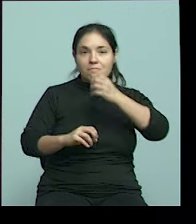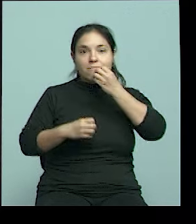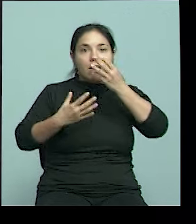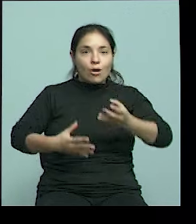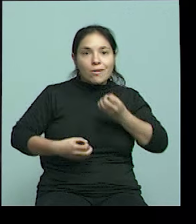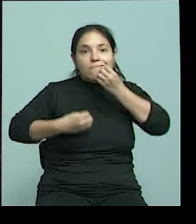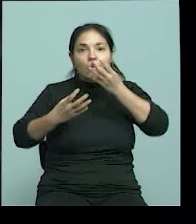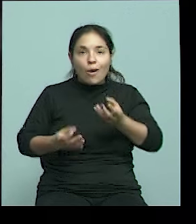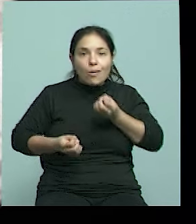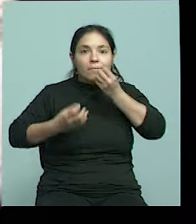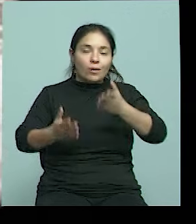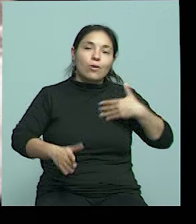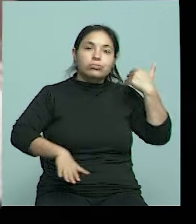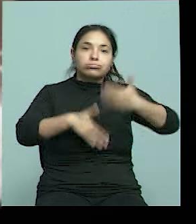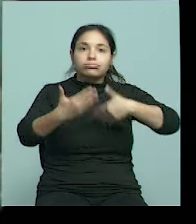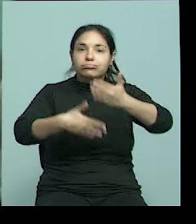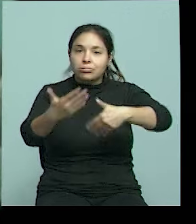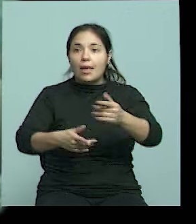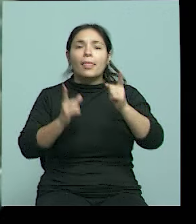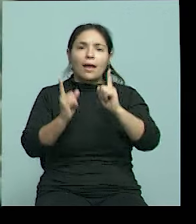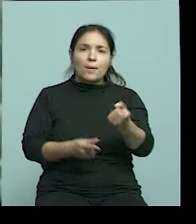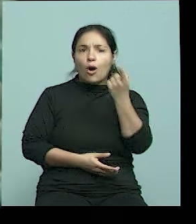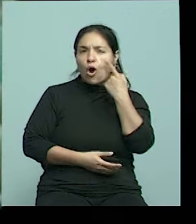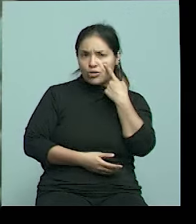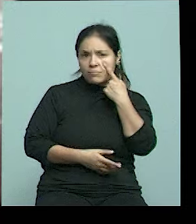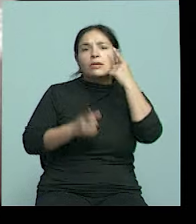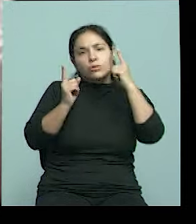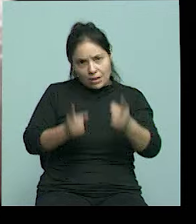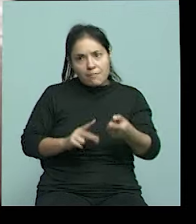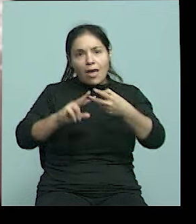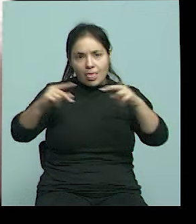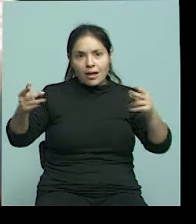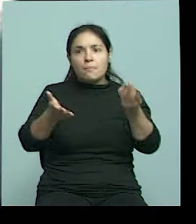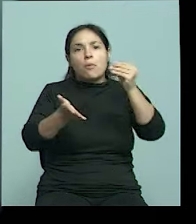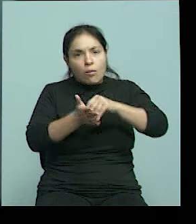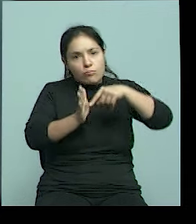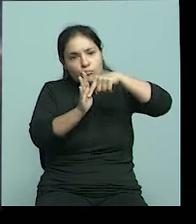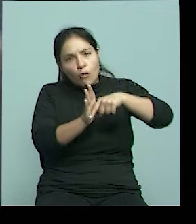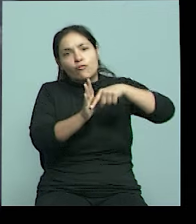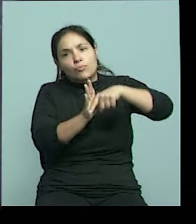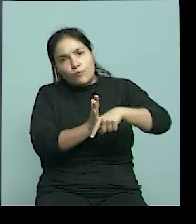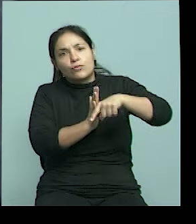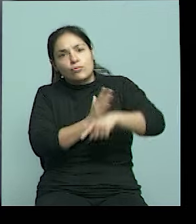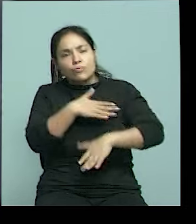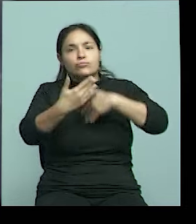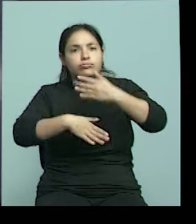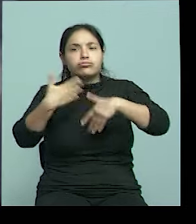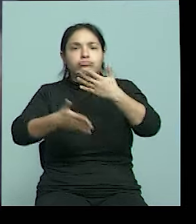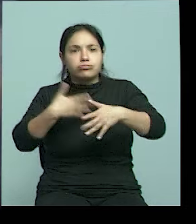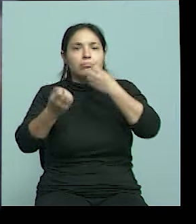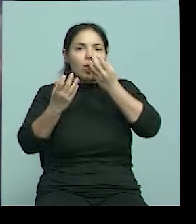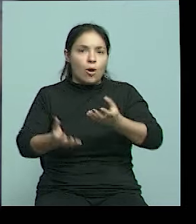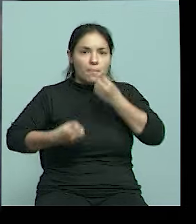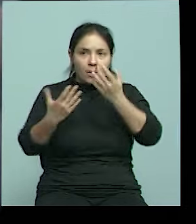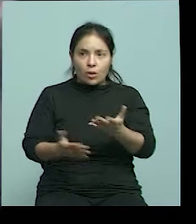el estudio del ADN y también el conocimiento mismo del ADN. Entonces, han avanzado mucho el conocimiento